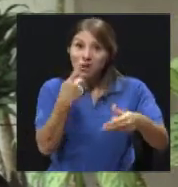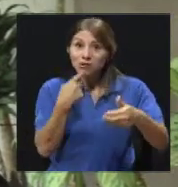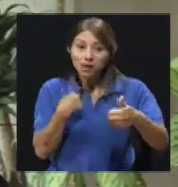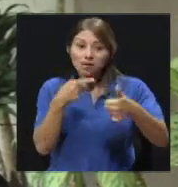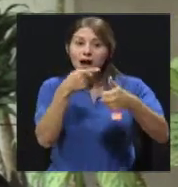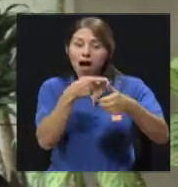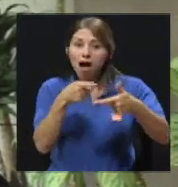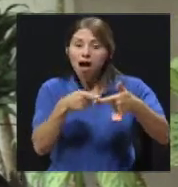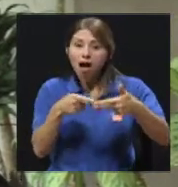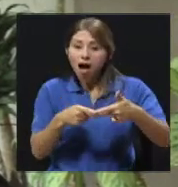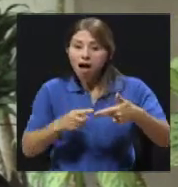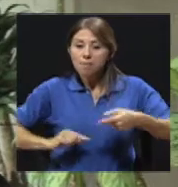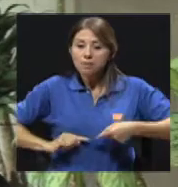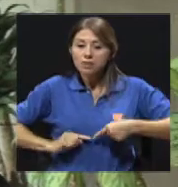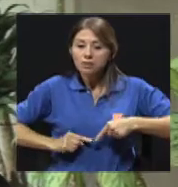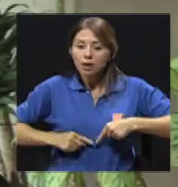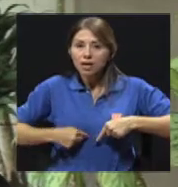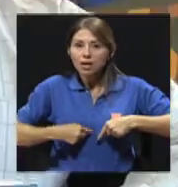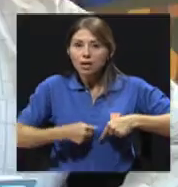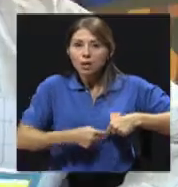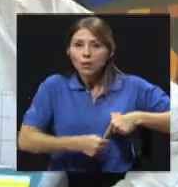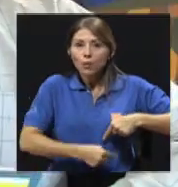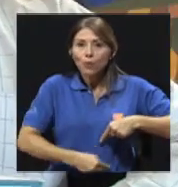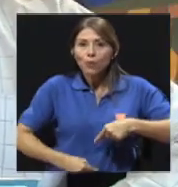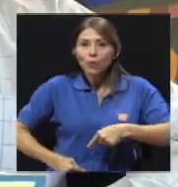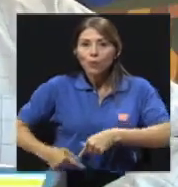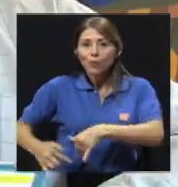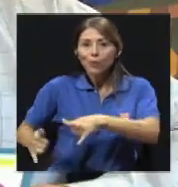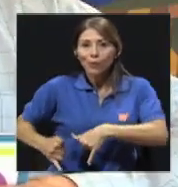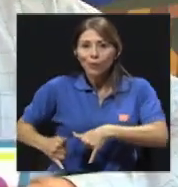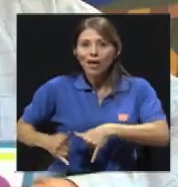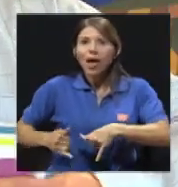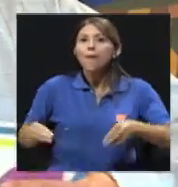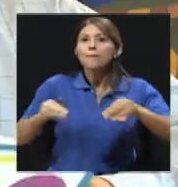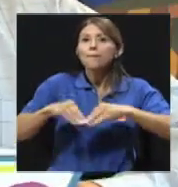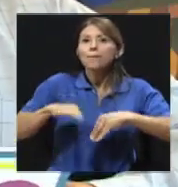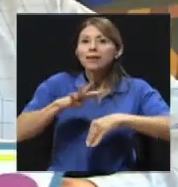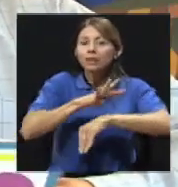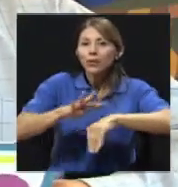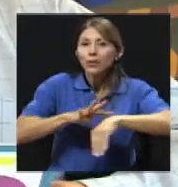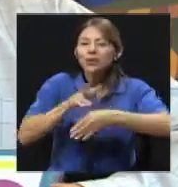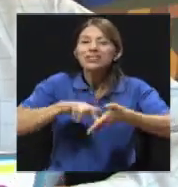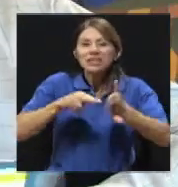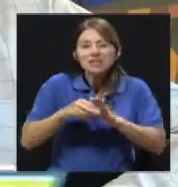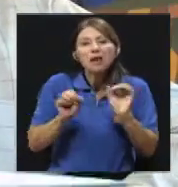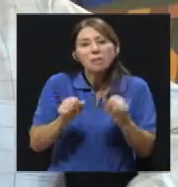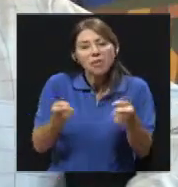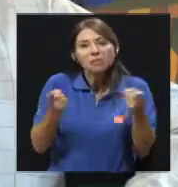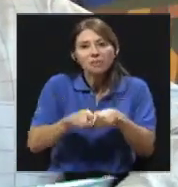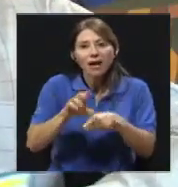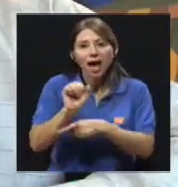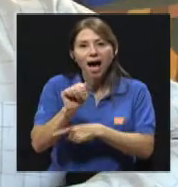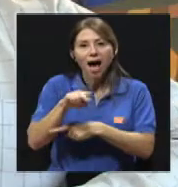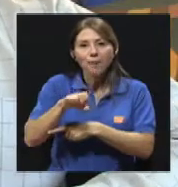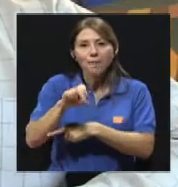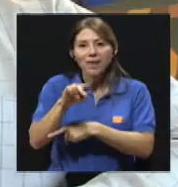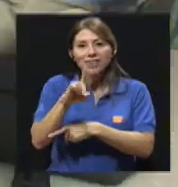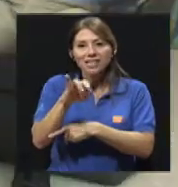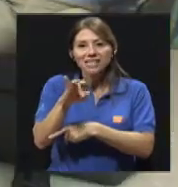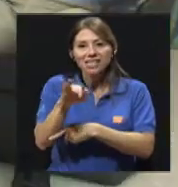altamente que puede tener una apendicitis aguda. Claro. Mucha gente nos pregunta si la apendicitis se puede prevenir.